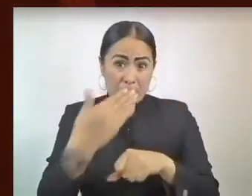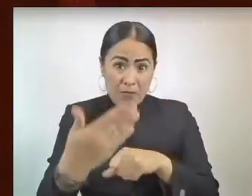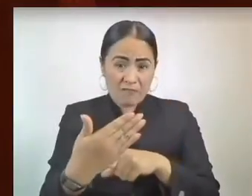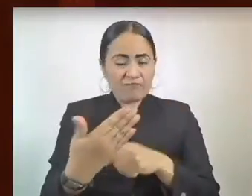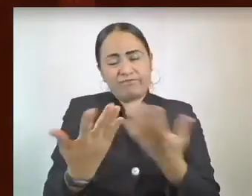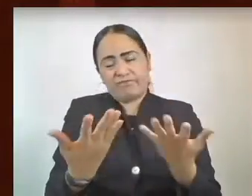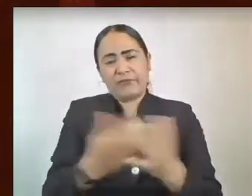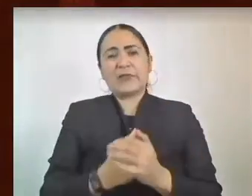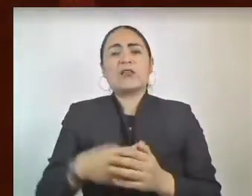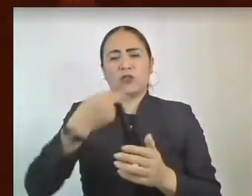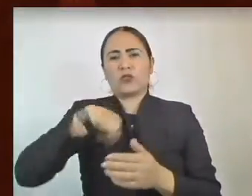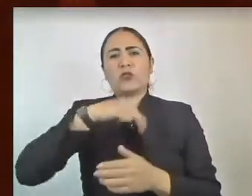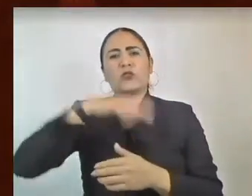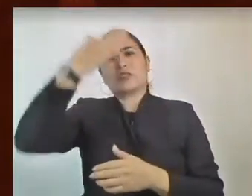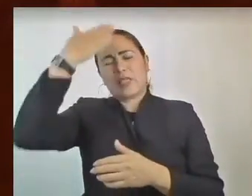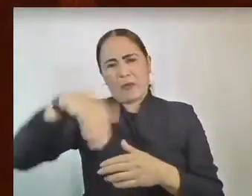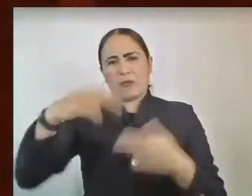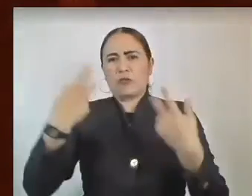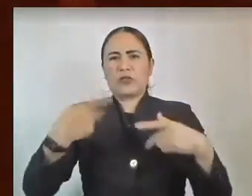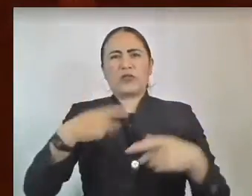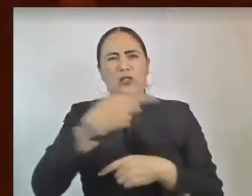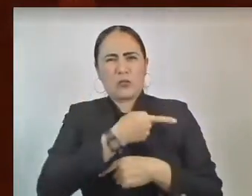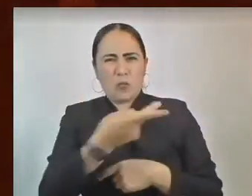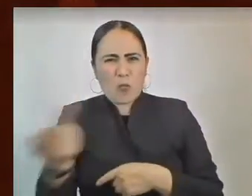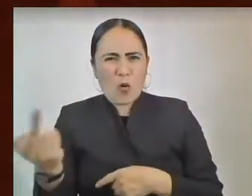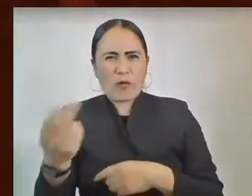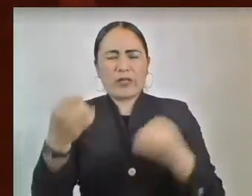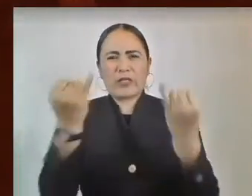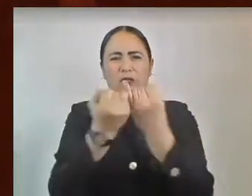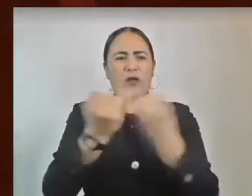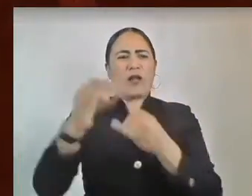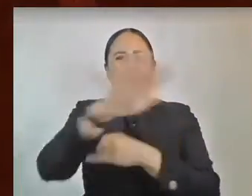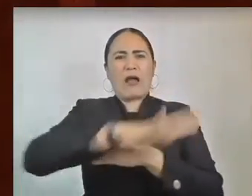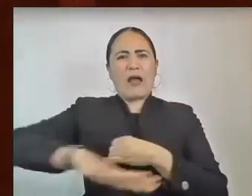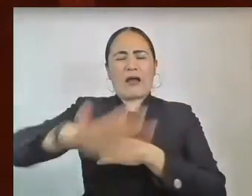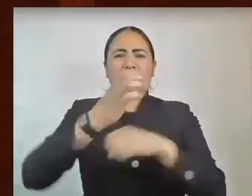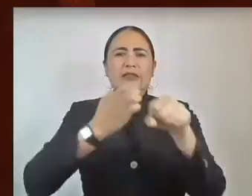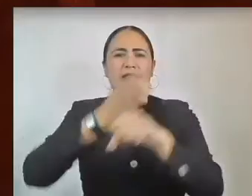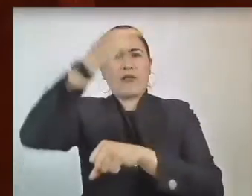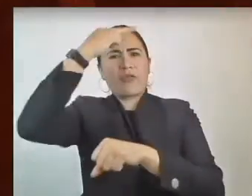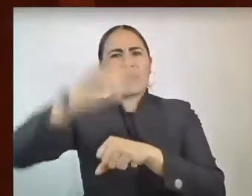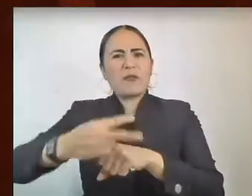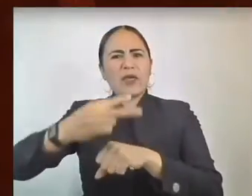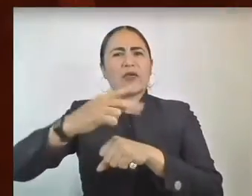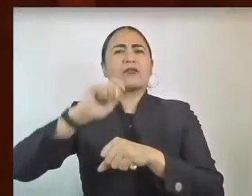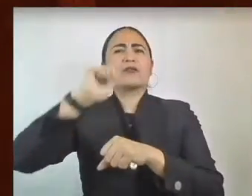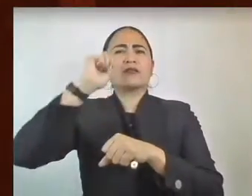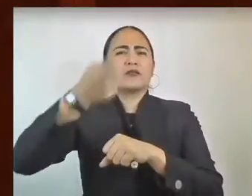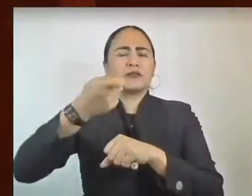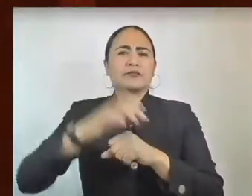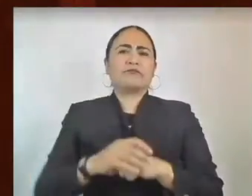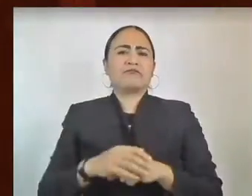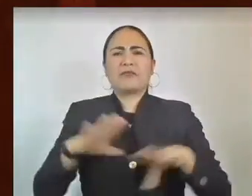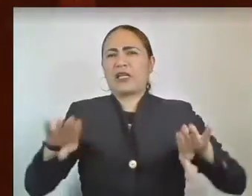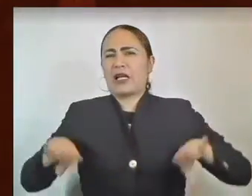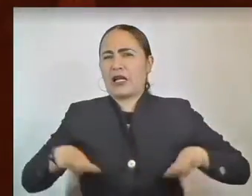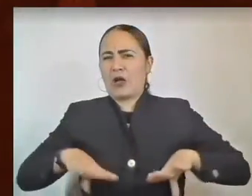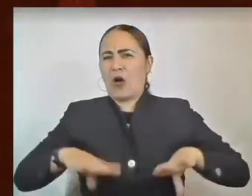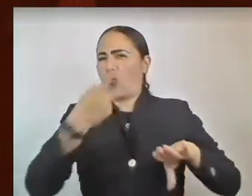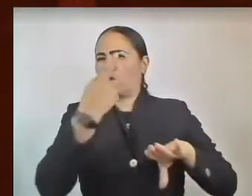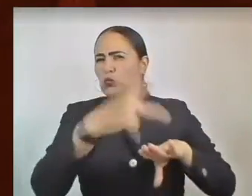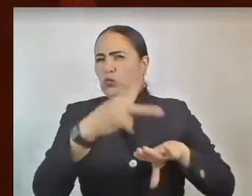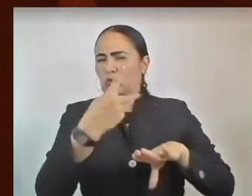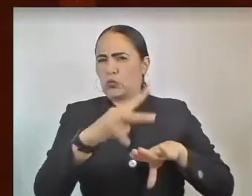niveles de pobreza y la dinámica económica de nuestra entidad tienen sus características particulares, por lo